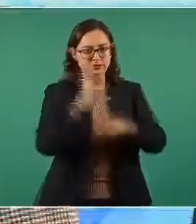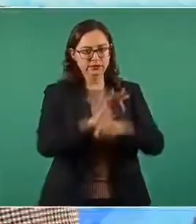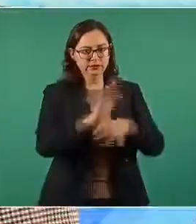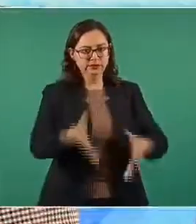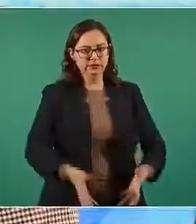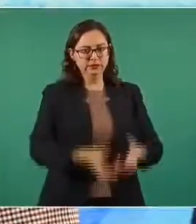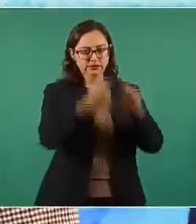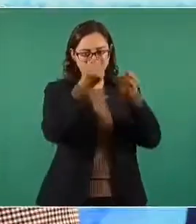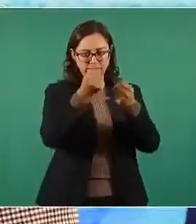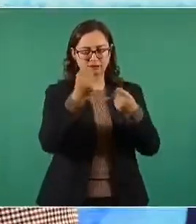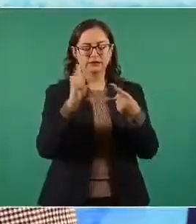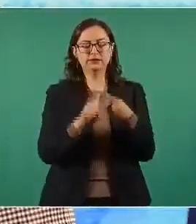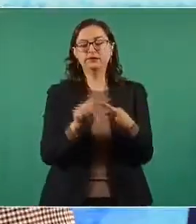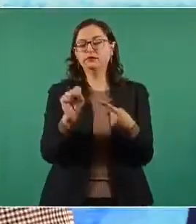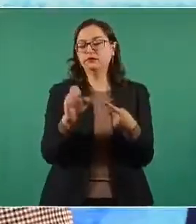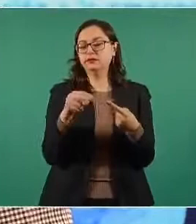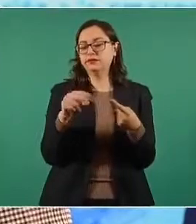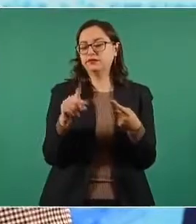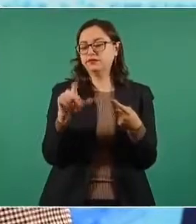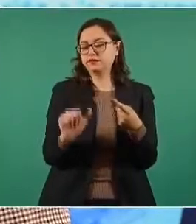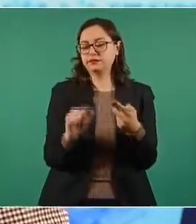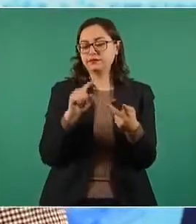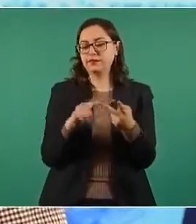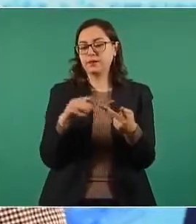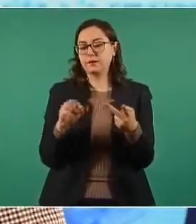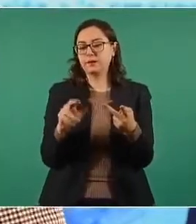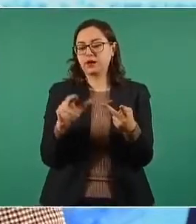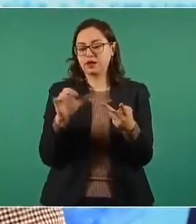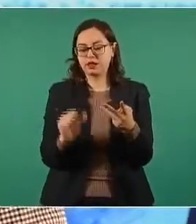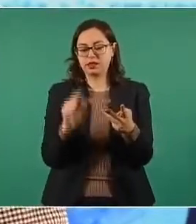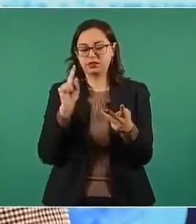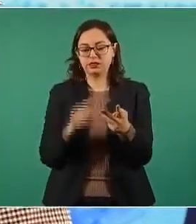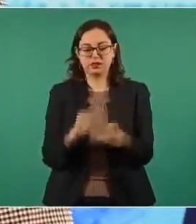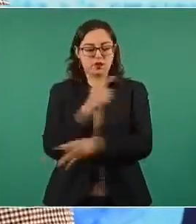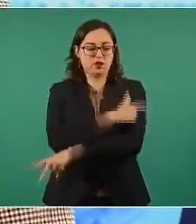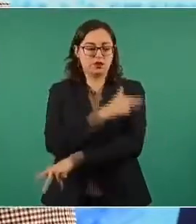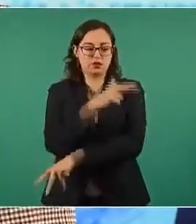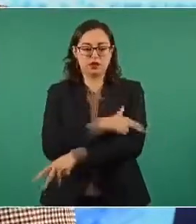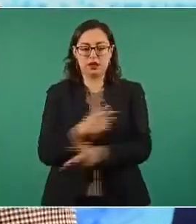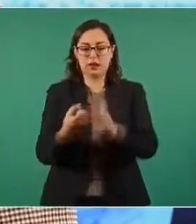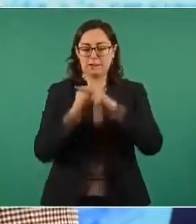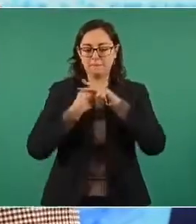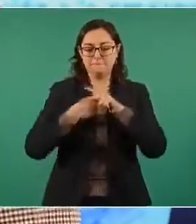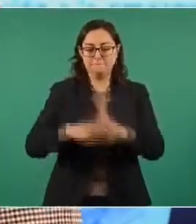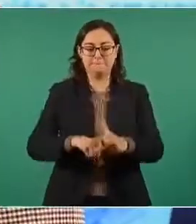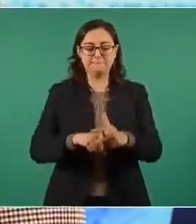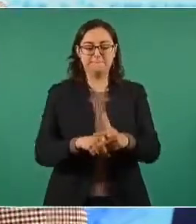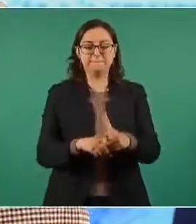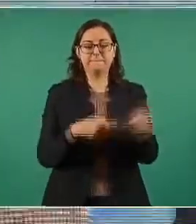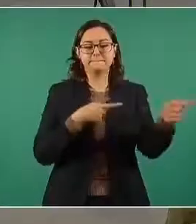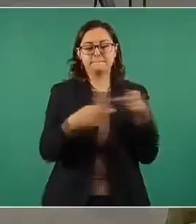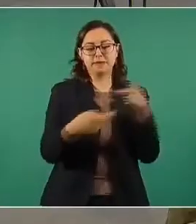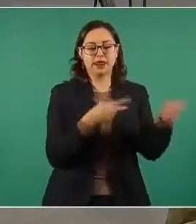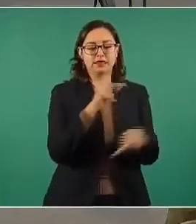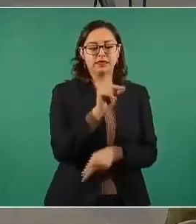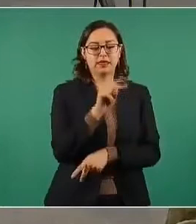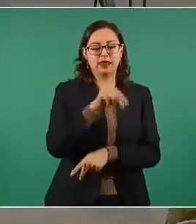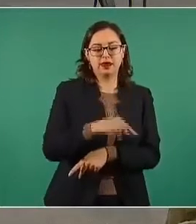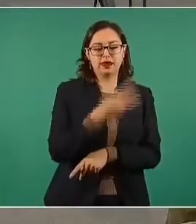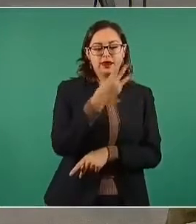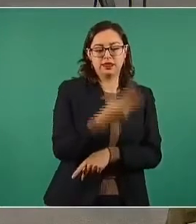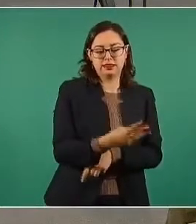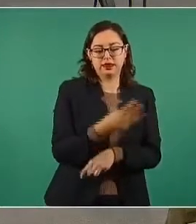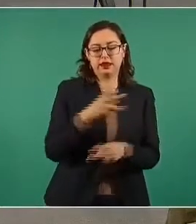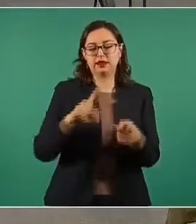Sedena, Marina y Guardia Nacional activaron el Plan DN-III, el Plan Marina y el Plan de